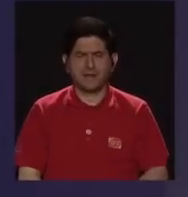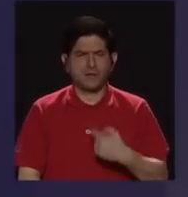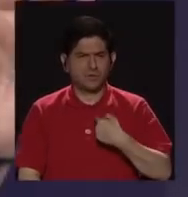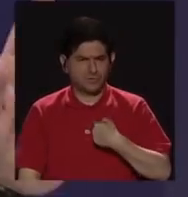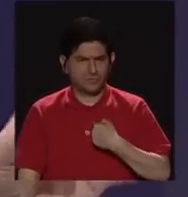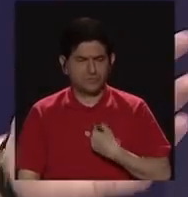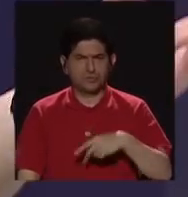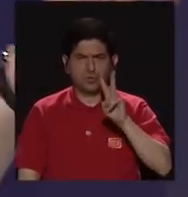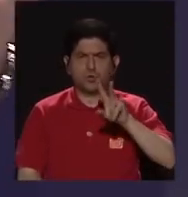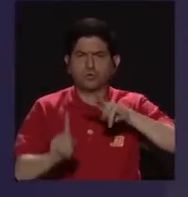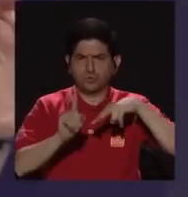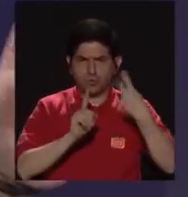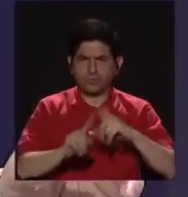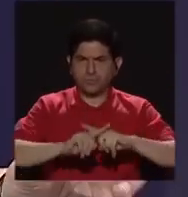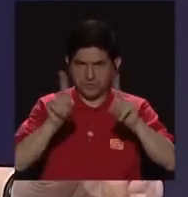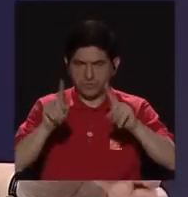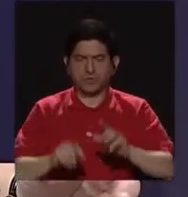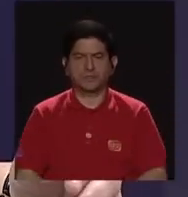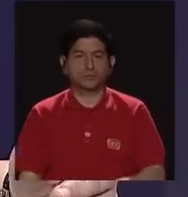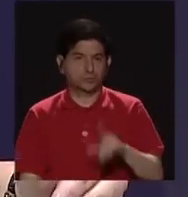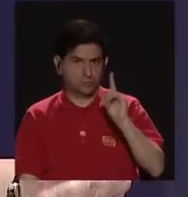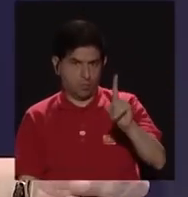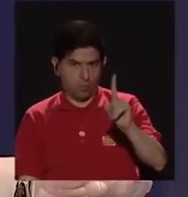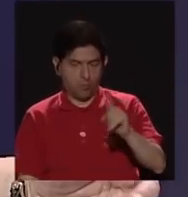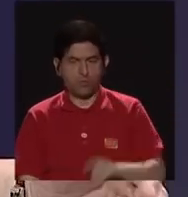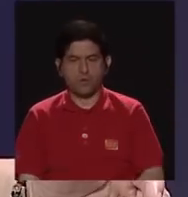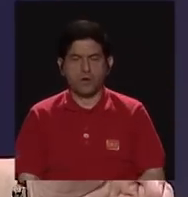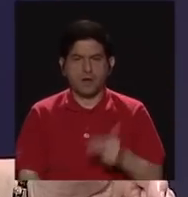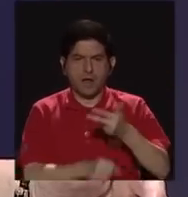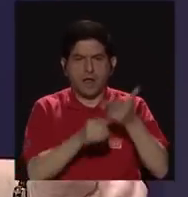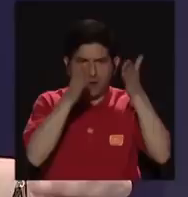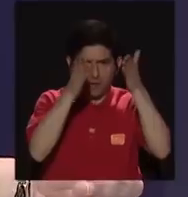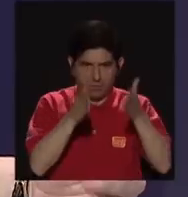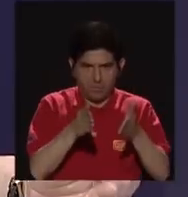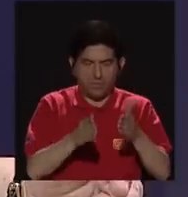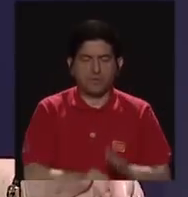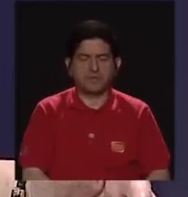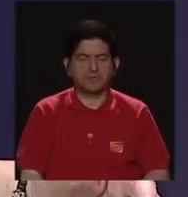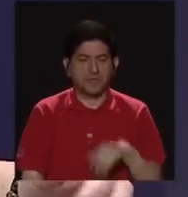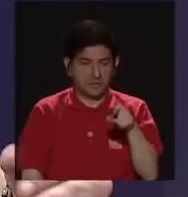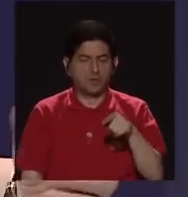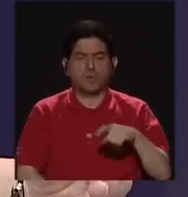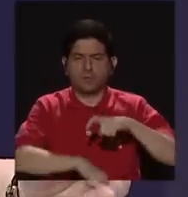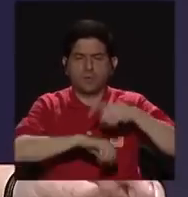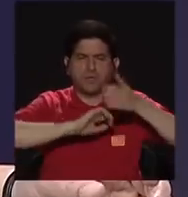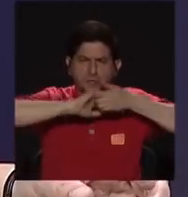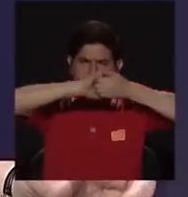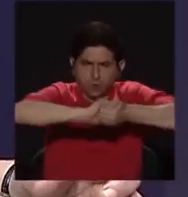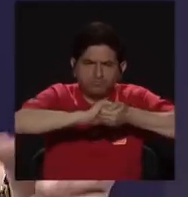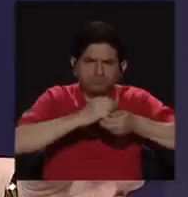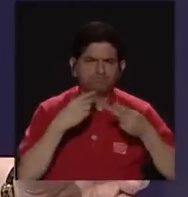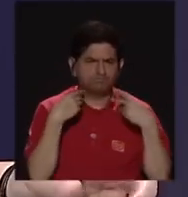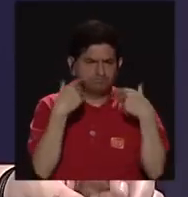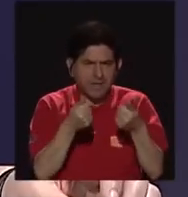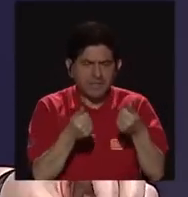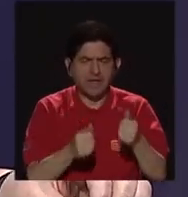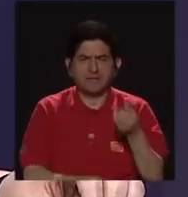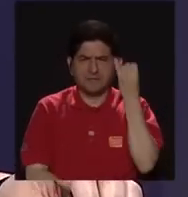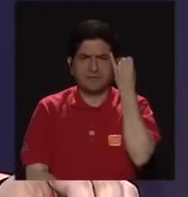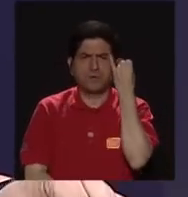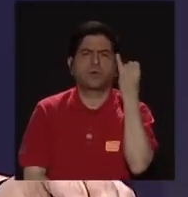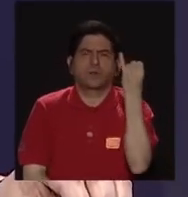como dos miradas, ¿verdad? La mirada de las y los guatemaltecos que se solidarizaron inmediatamente con esta